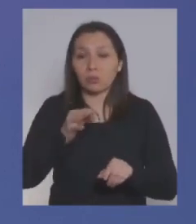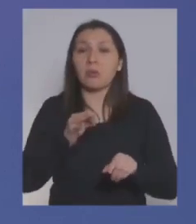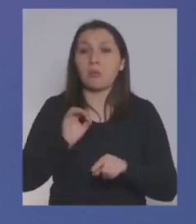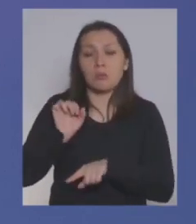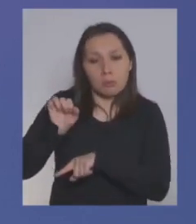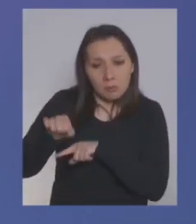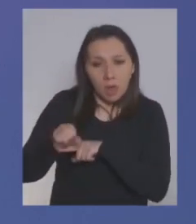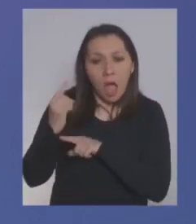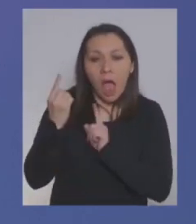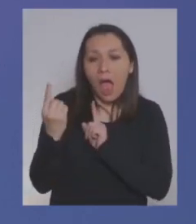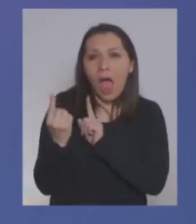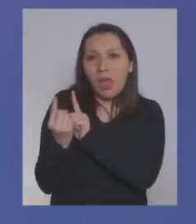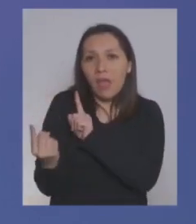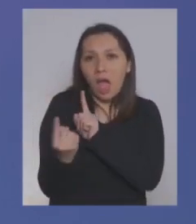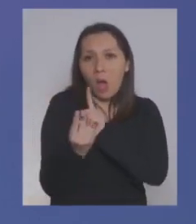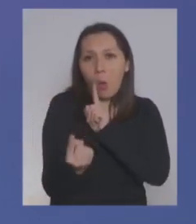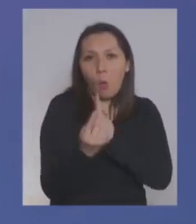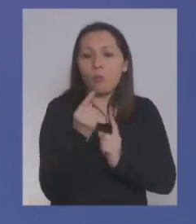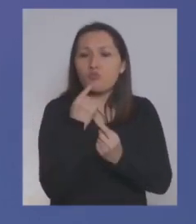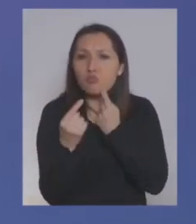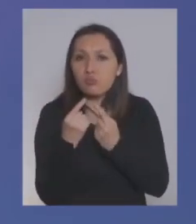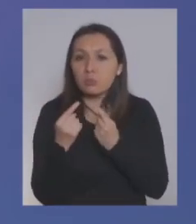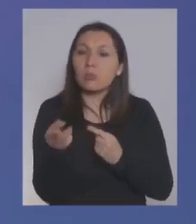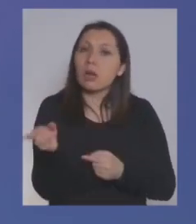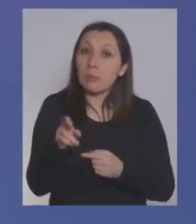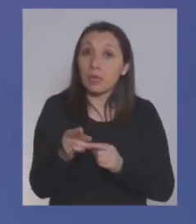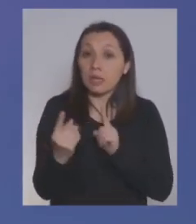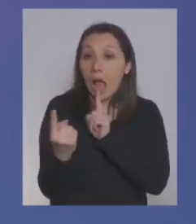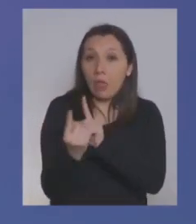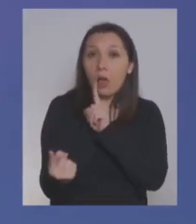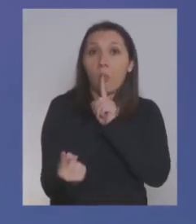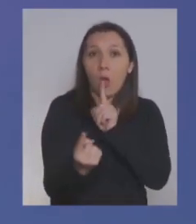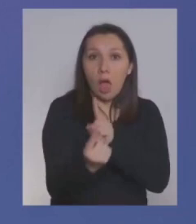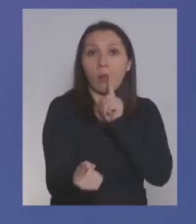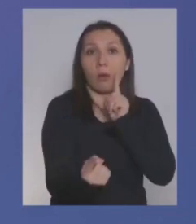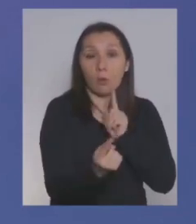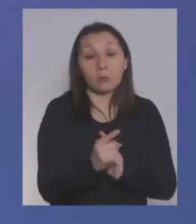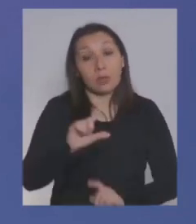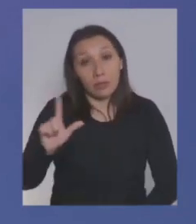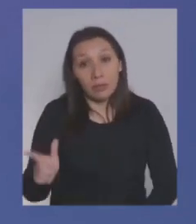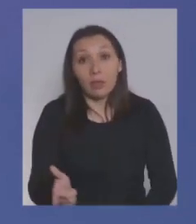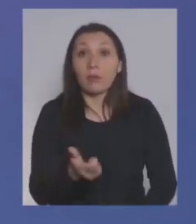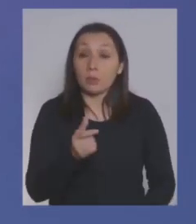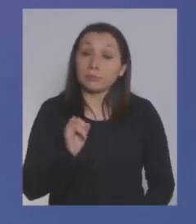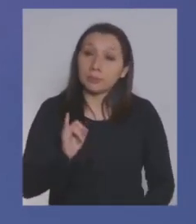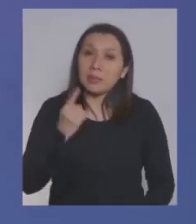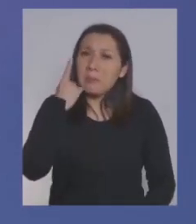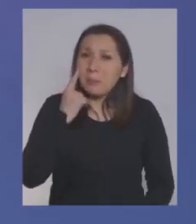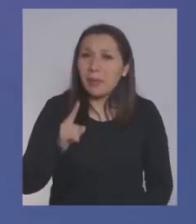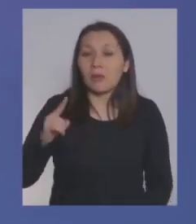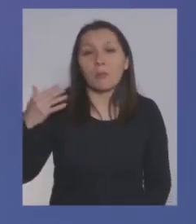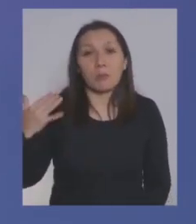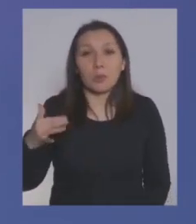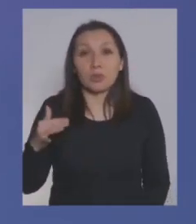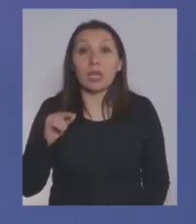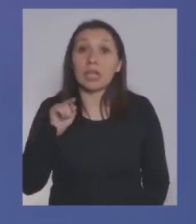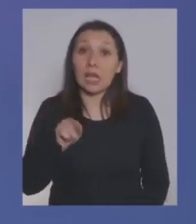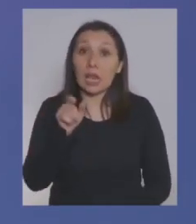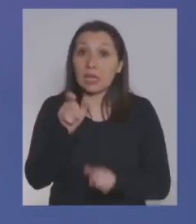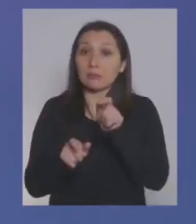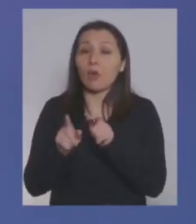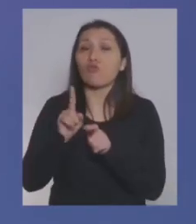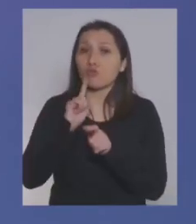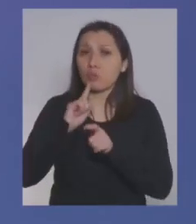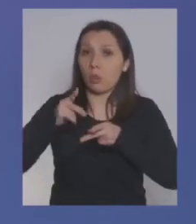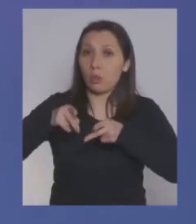van a ser vistos uno a uno, y, segur rayo, uno a uno, lo que va a hacer que esto sea relativamente lento, pero lo importante es que esas personas